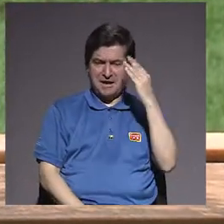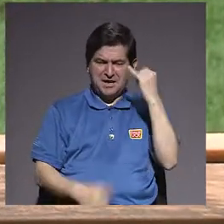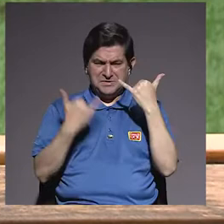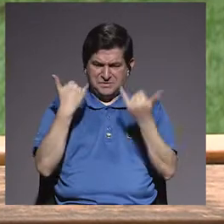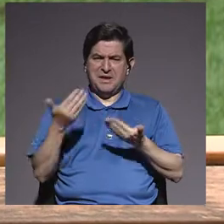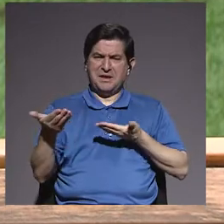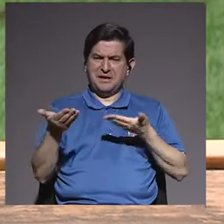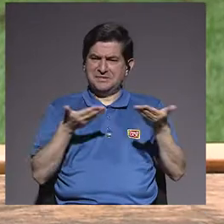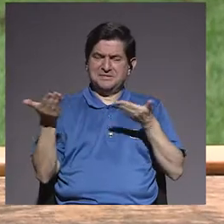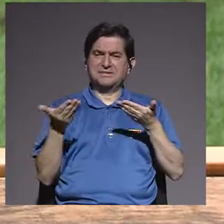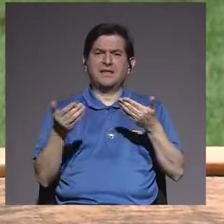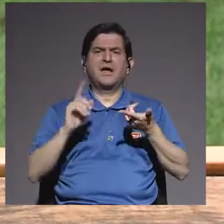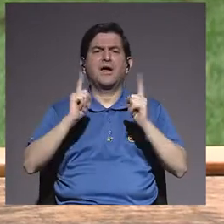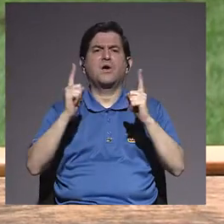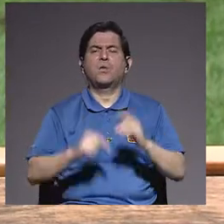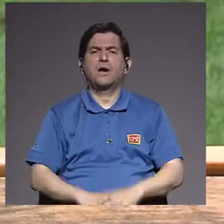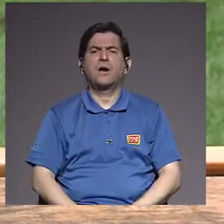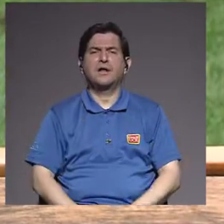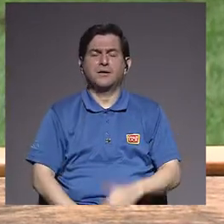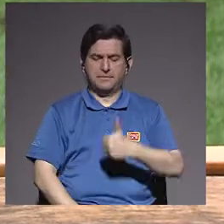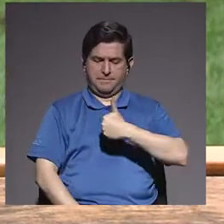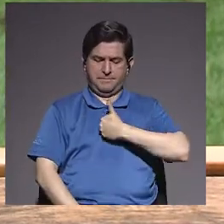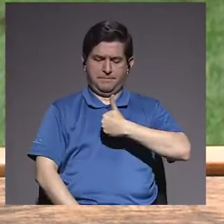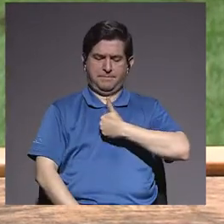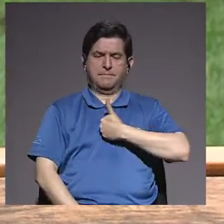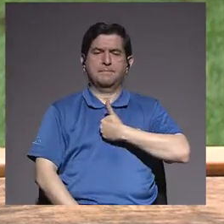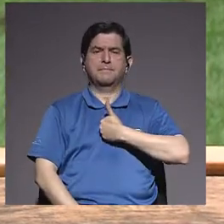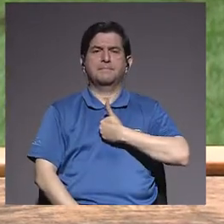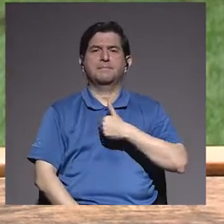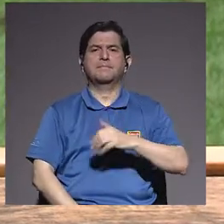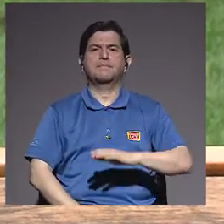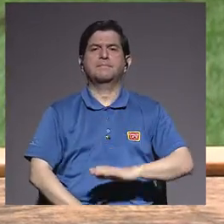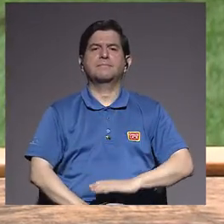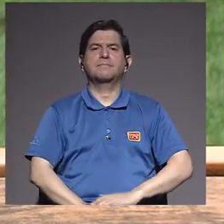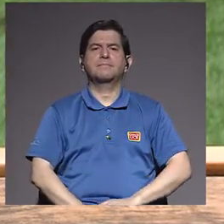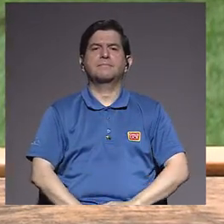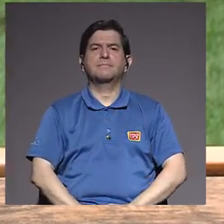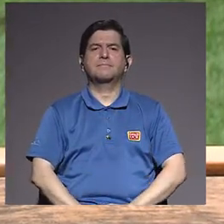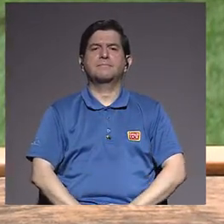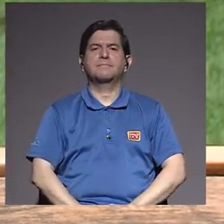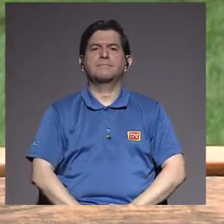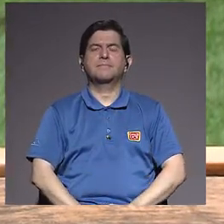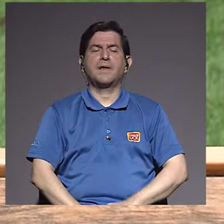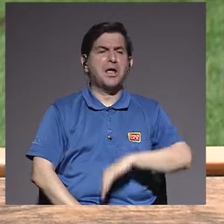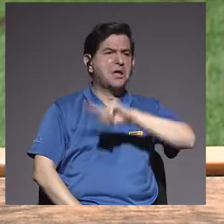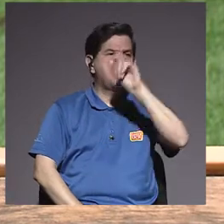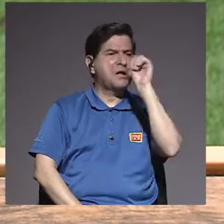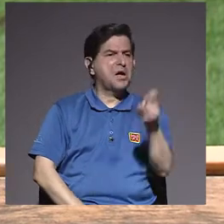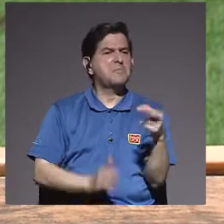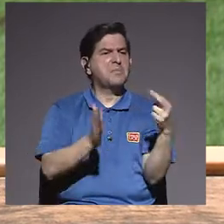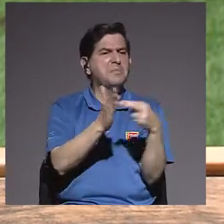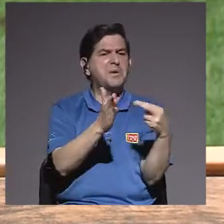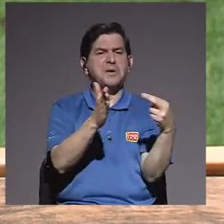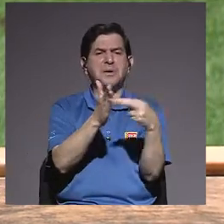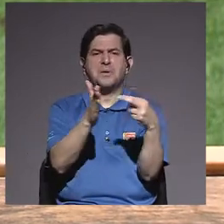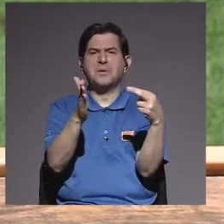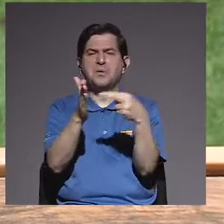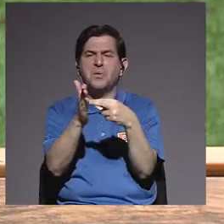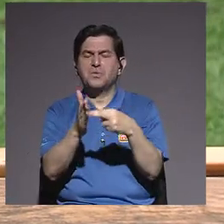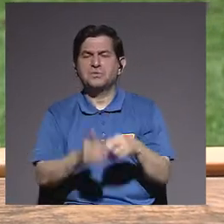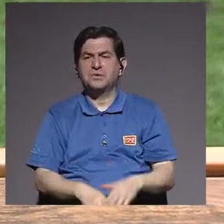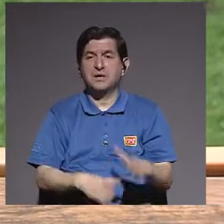que sirve es la propia que las preguntas repetitivas